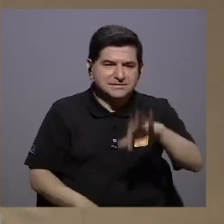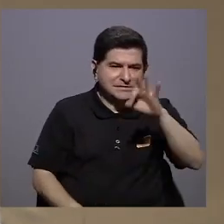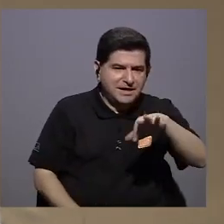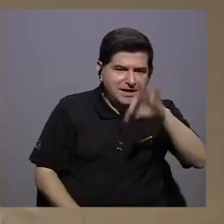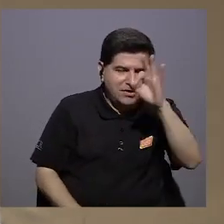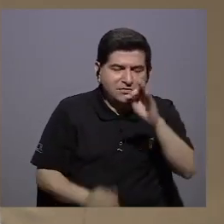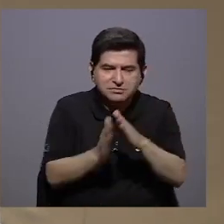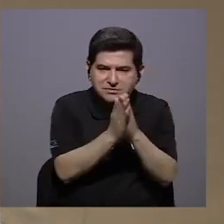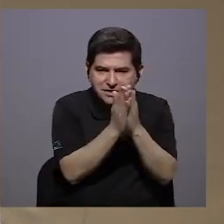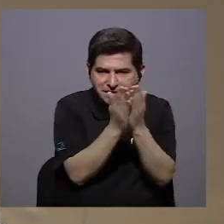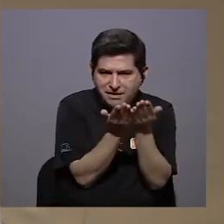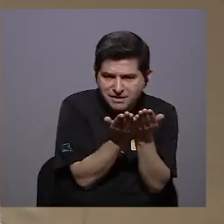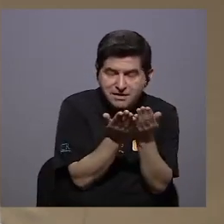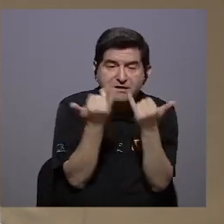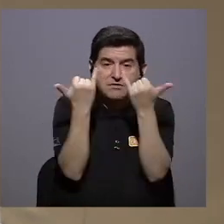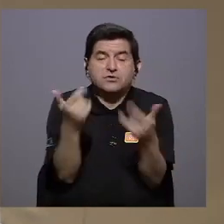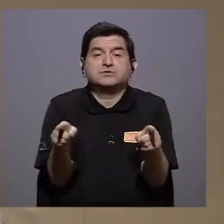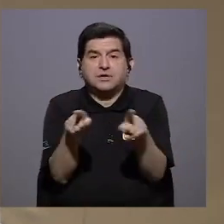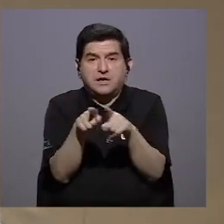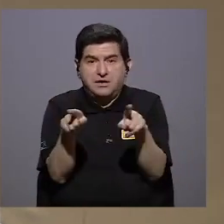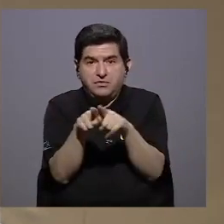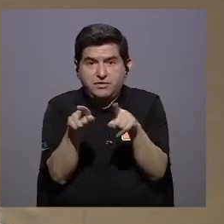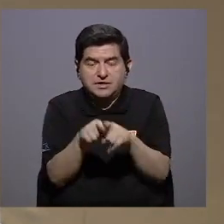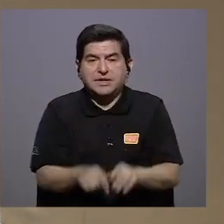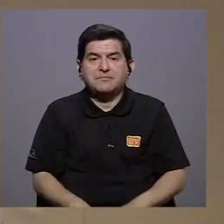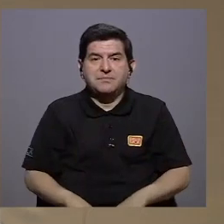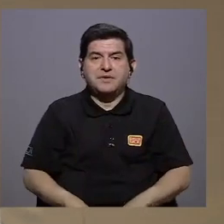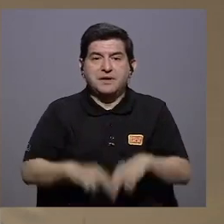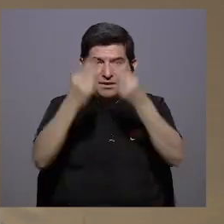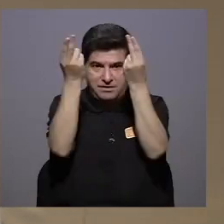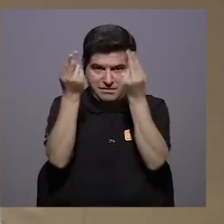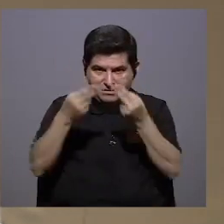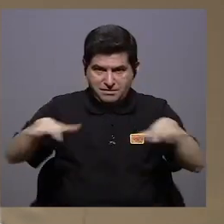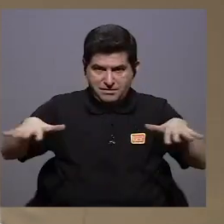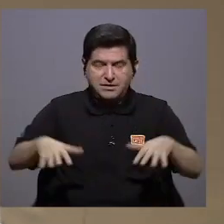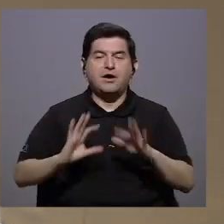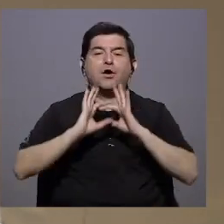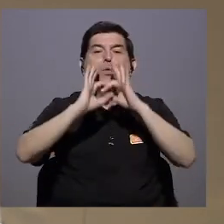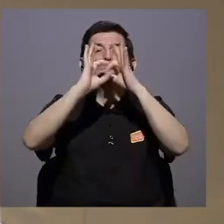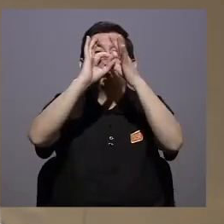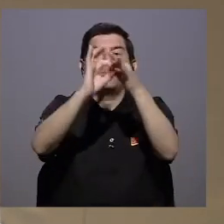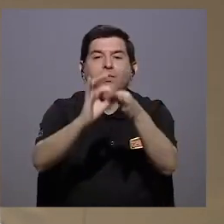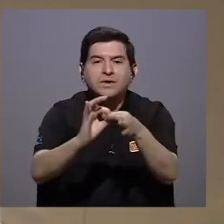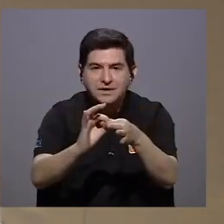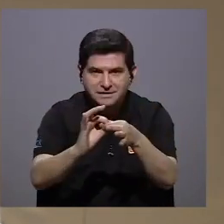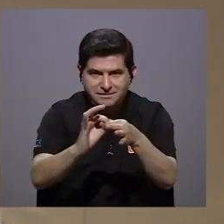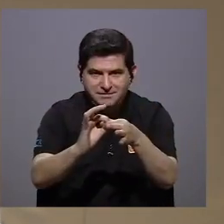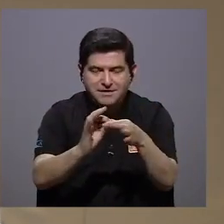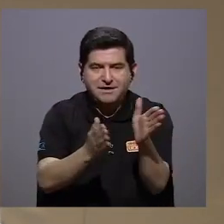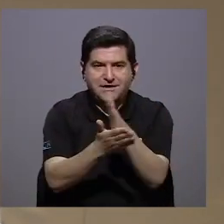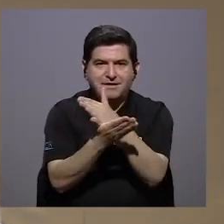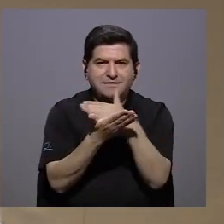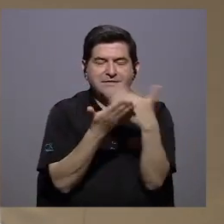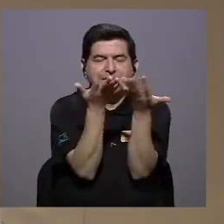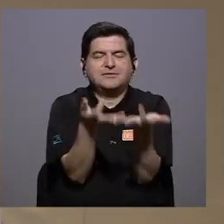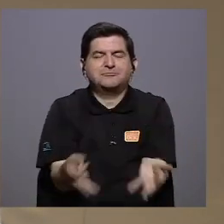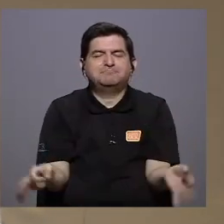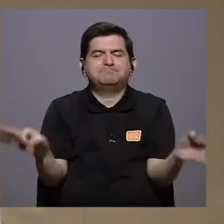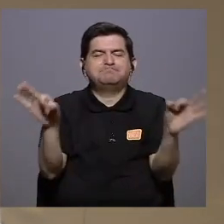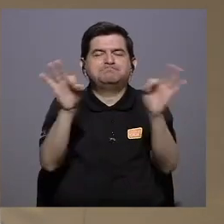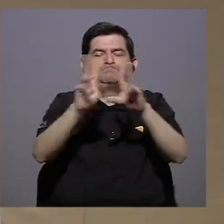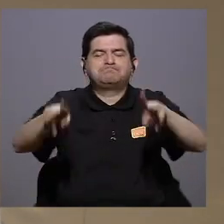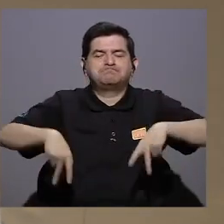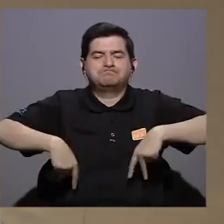podemos encontrar en los libros y ahora también por supuesto en las vías digitales está de la mano de algo que es